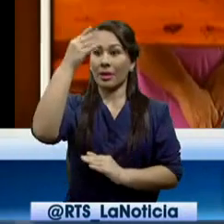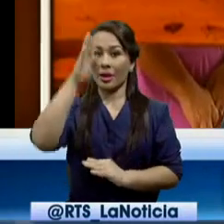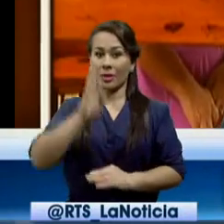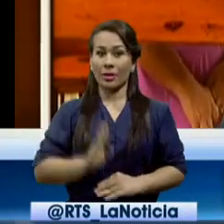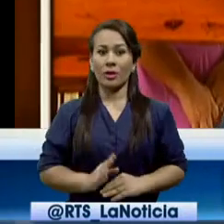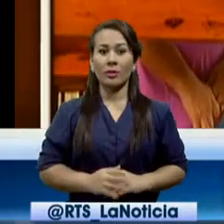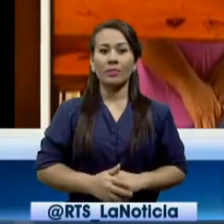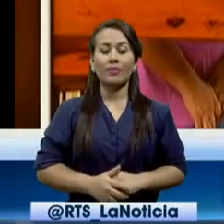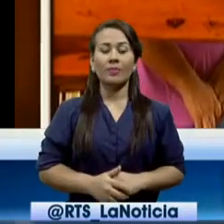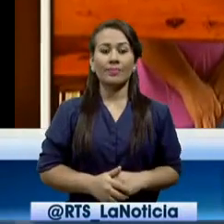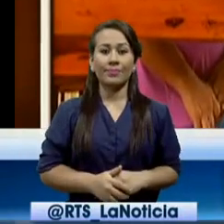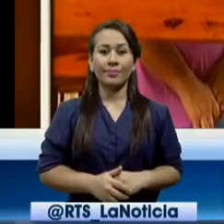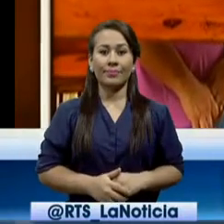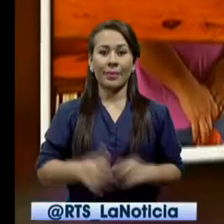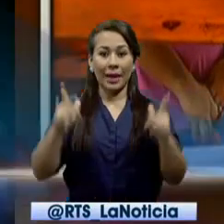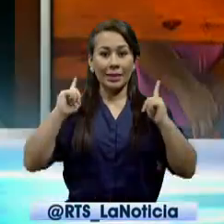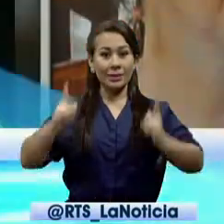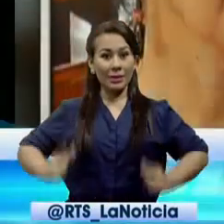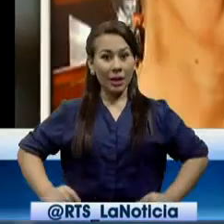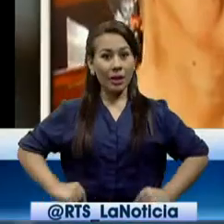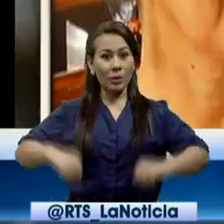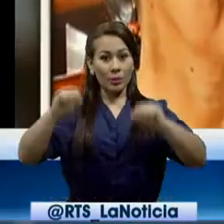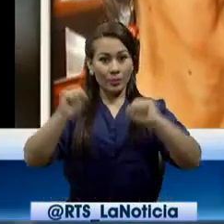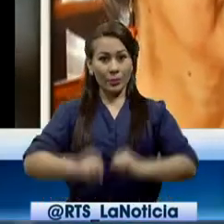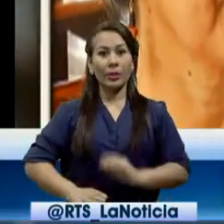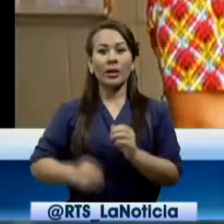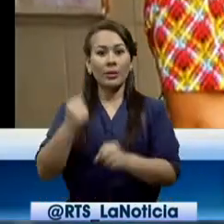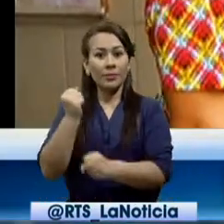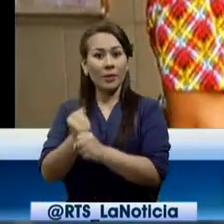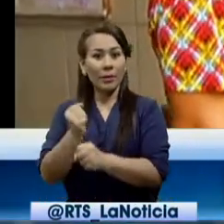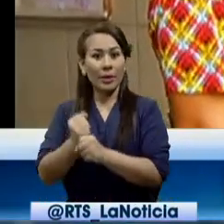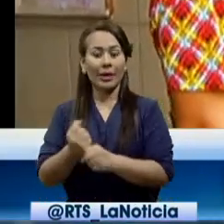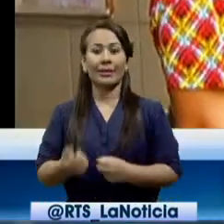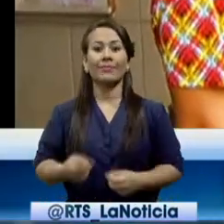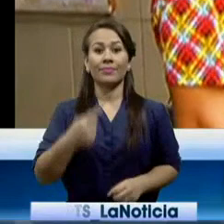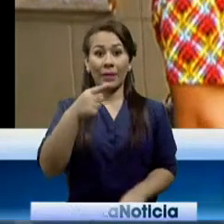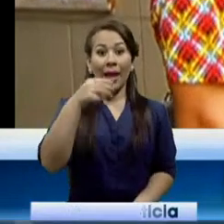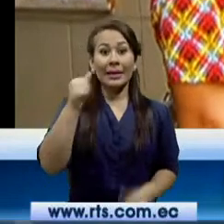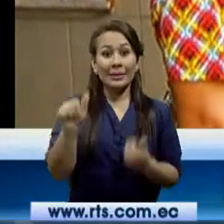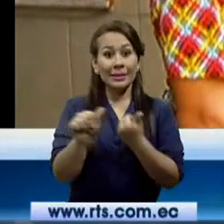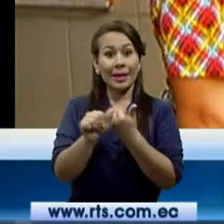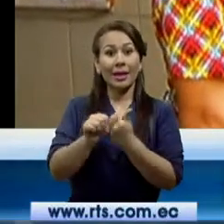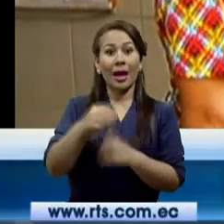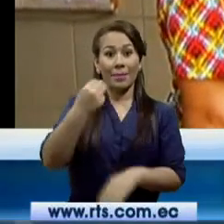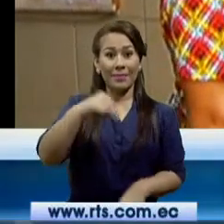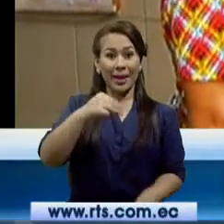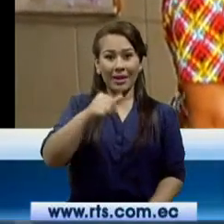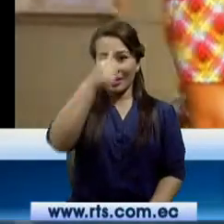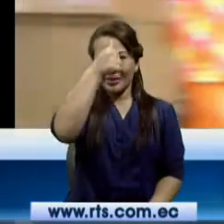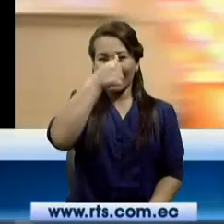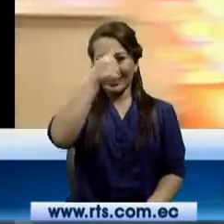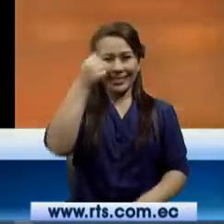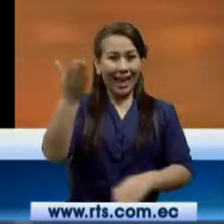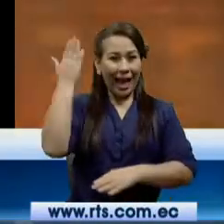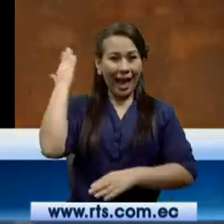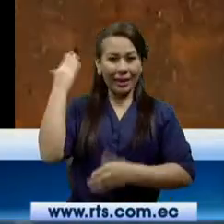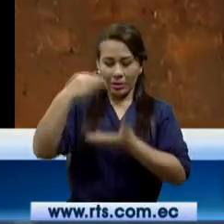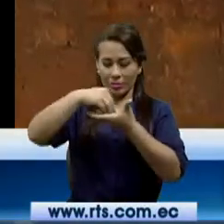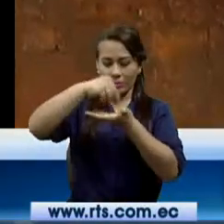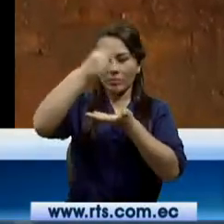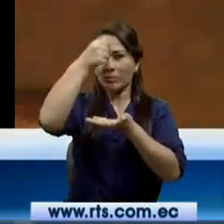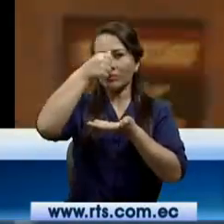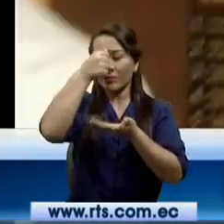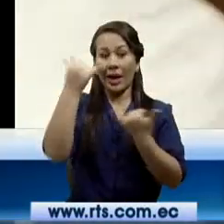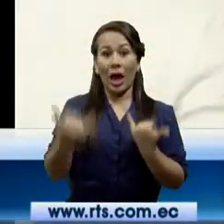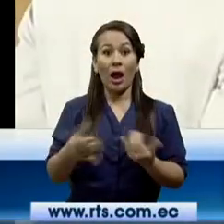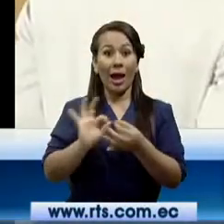tenga con salud para poder seguir elaborando. Tras el miércoles de ceniza, la feligresía se prepara para la bendición de este